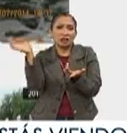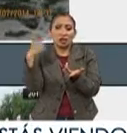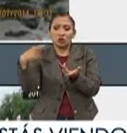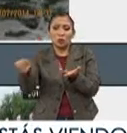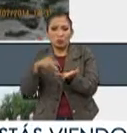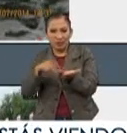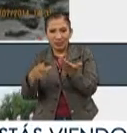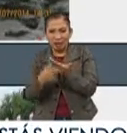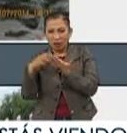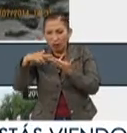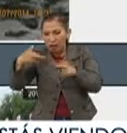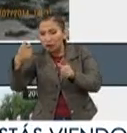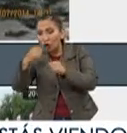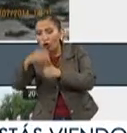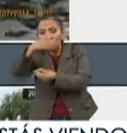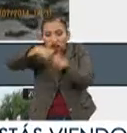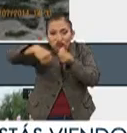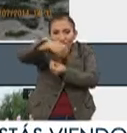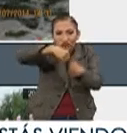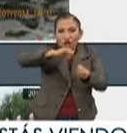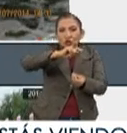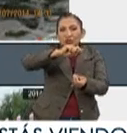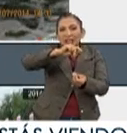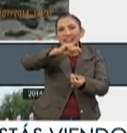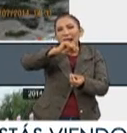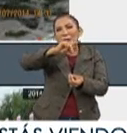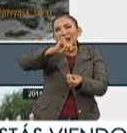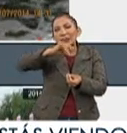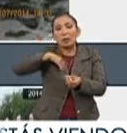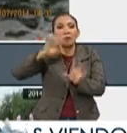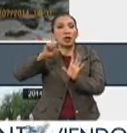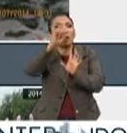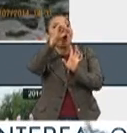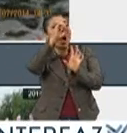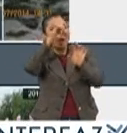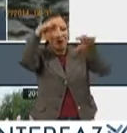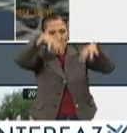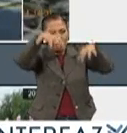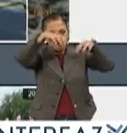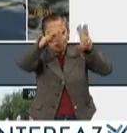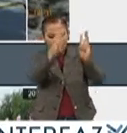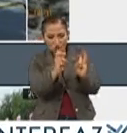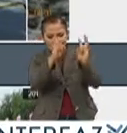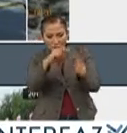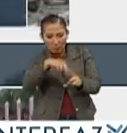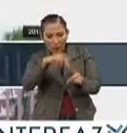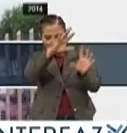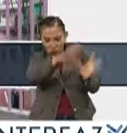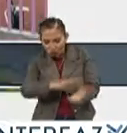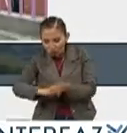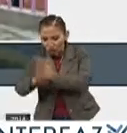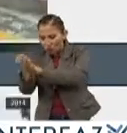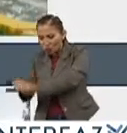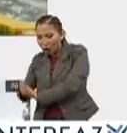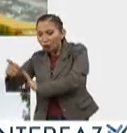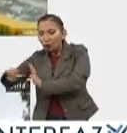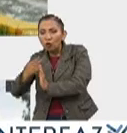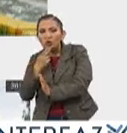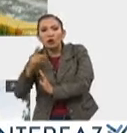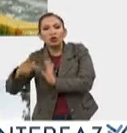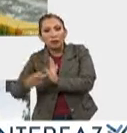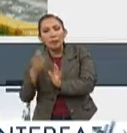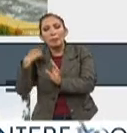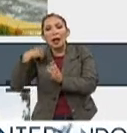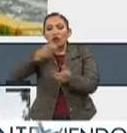tu proyecto va relacionado con sustentabilidad y es el tema de captación de agua pluvial en los parques para que fuera reciclada, rehusada y